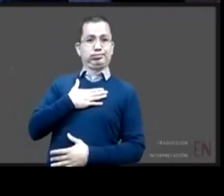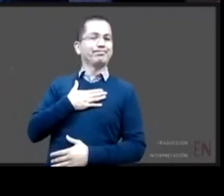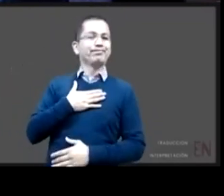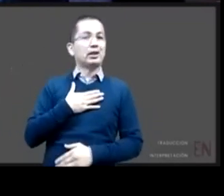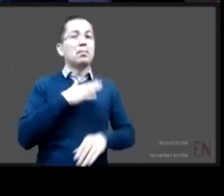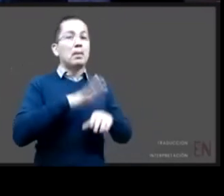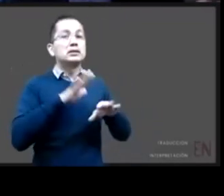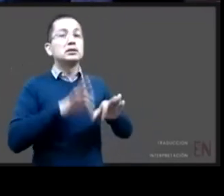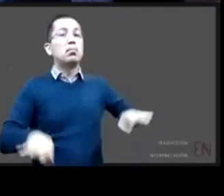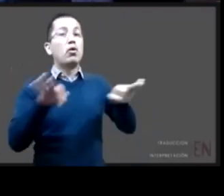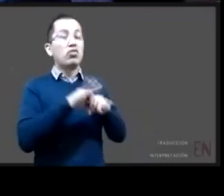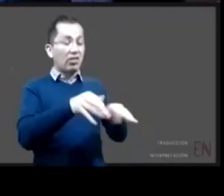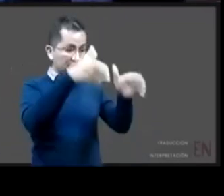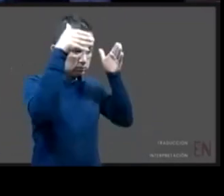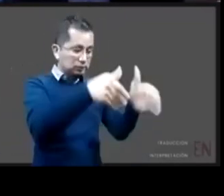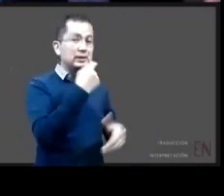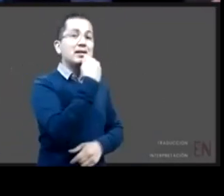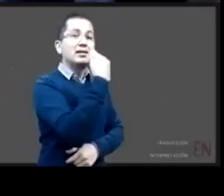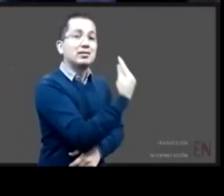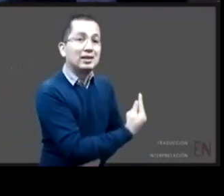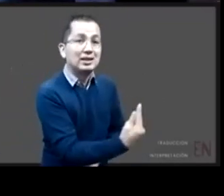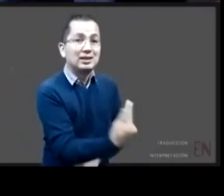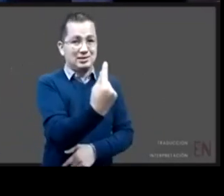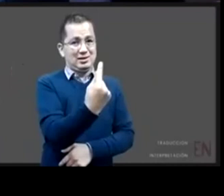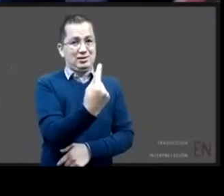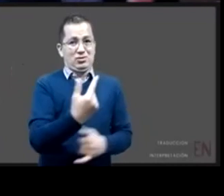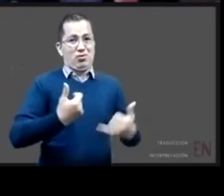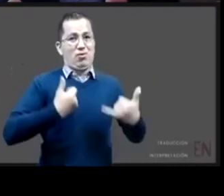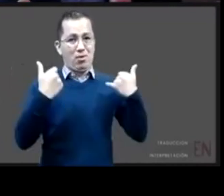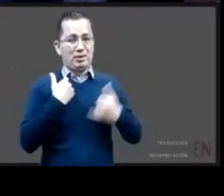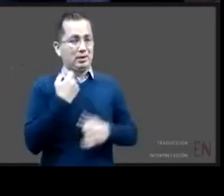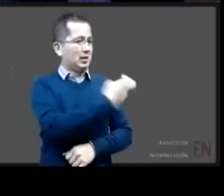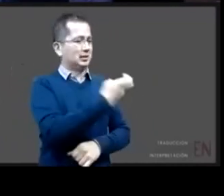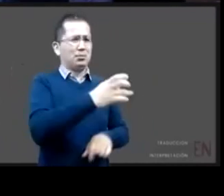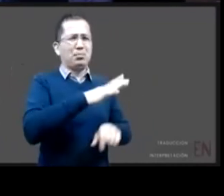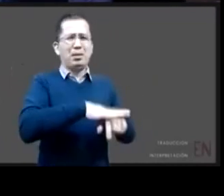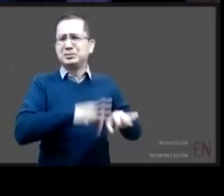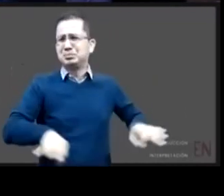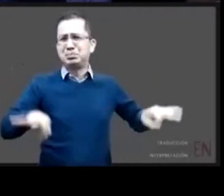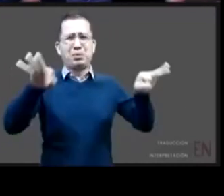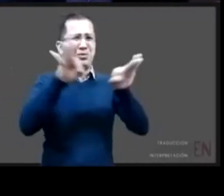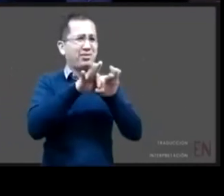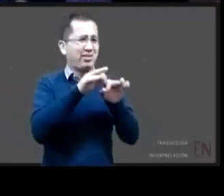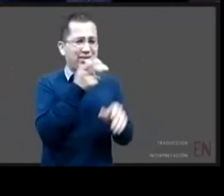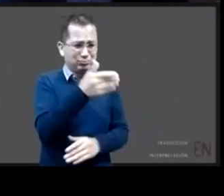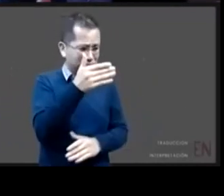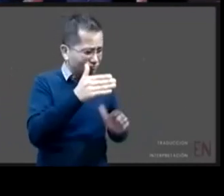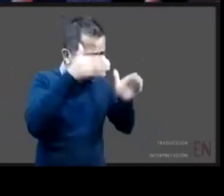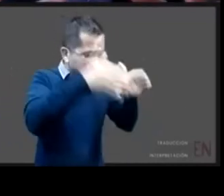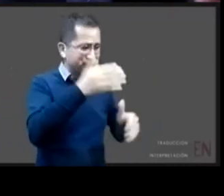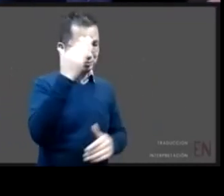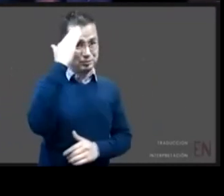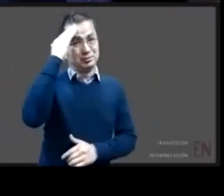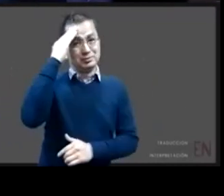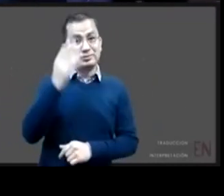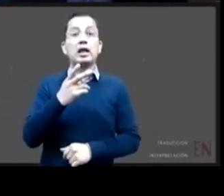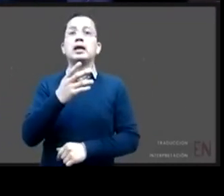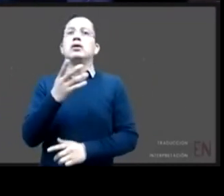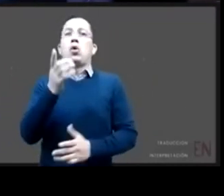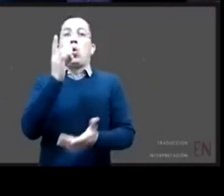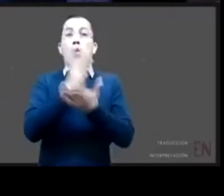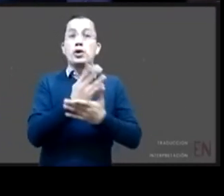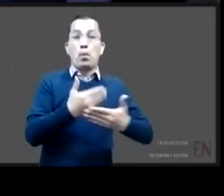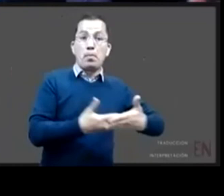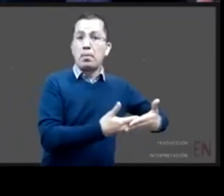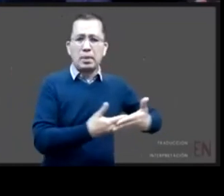adolescente también no sólo niños y niñas no sólo bebés también niños perdón adolescentes también niños